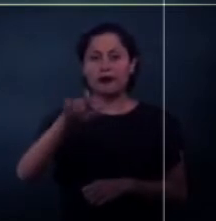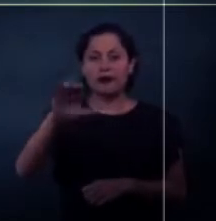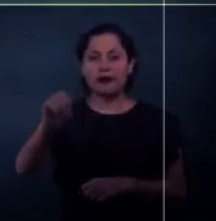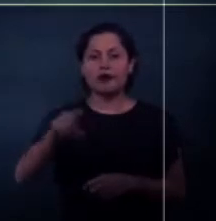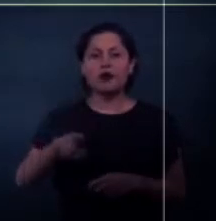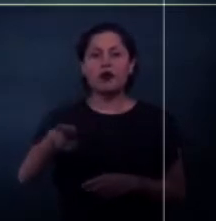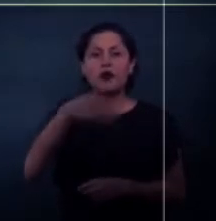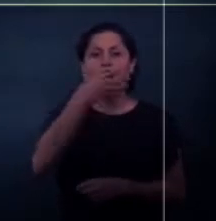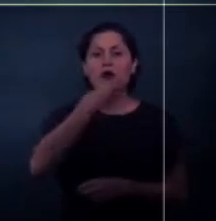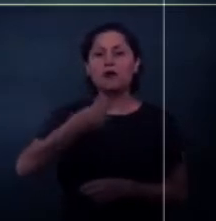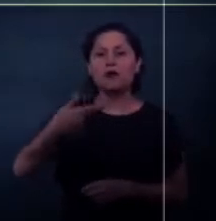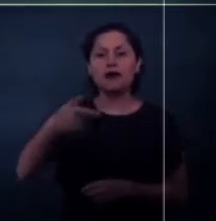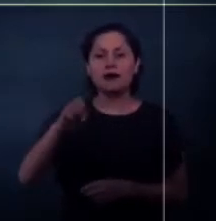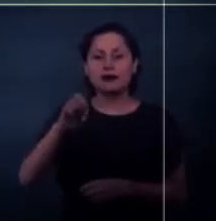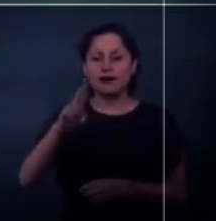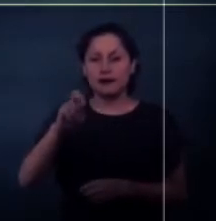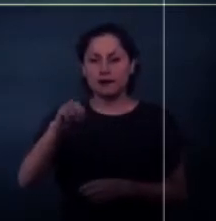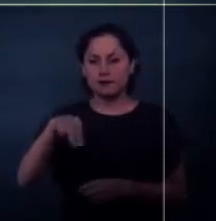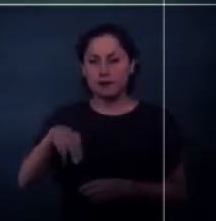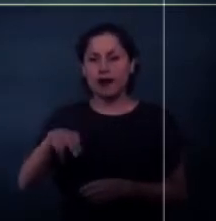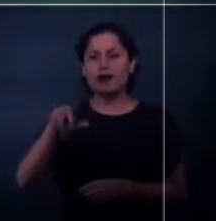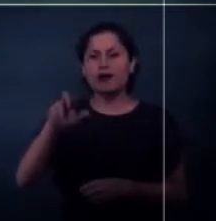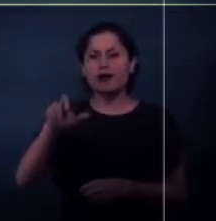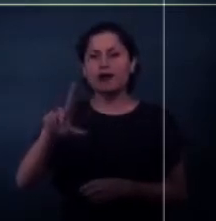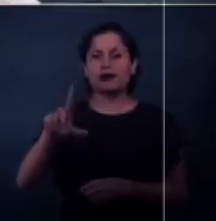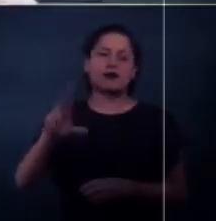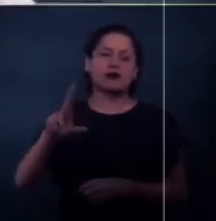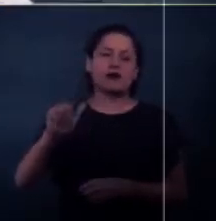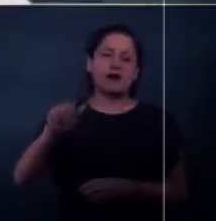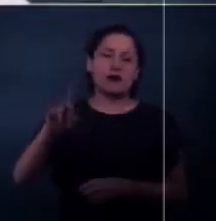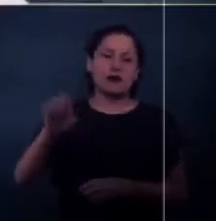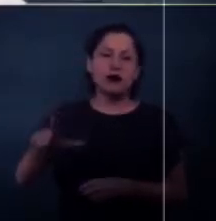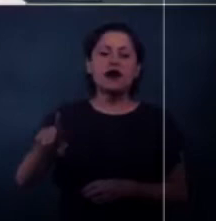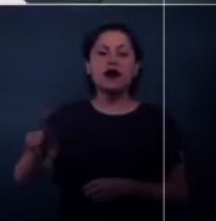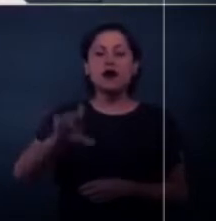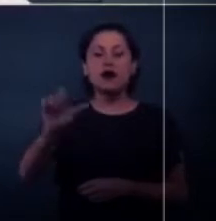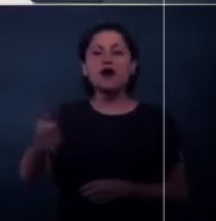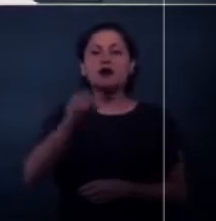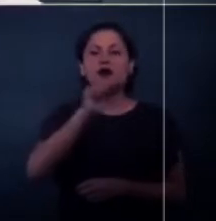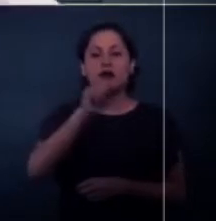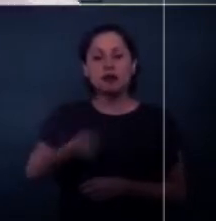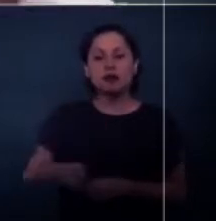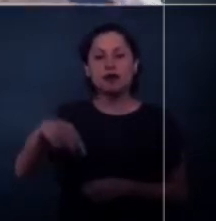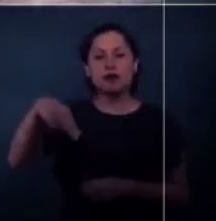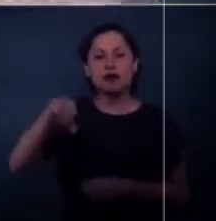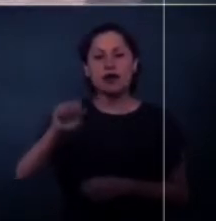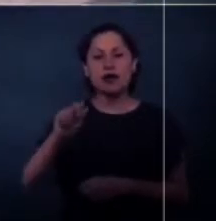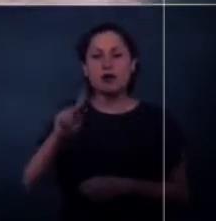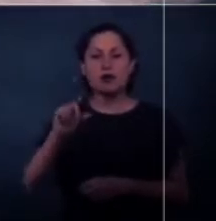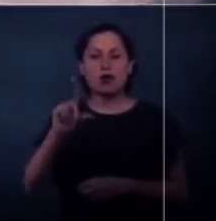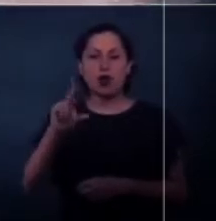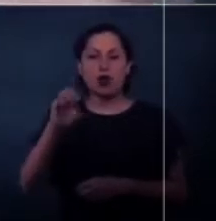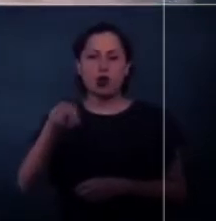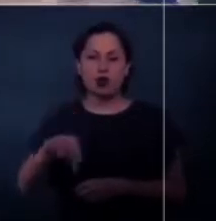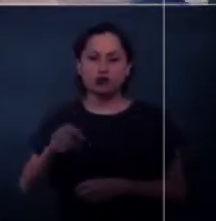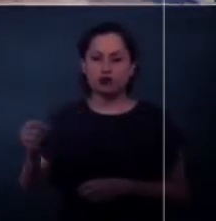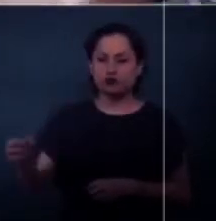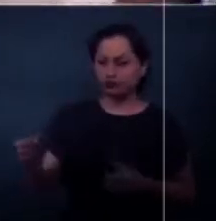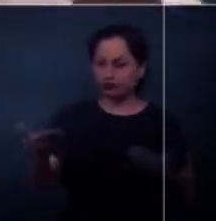y con Napoleón Gómez Urrutia, con las partes.